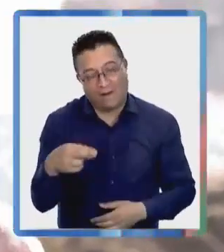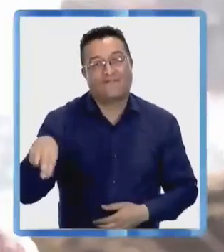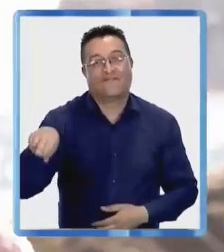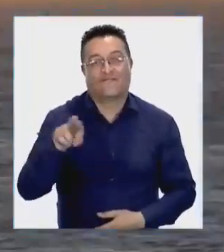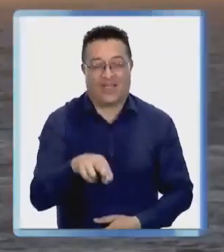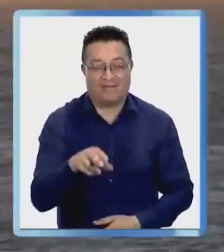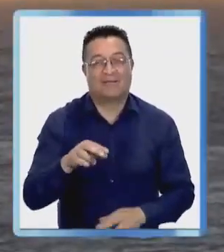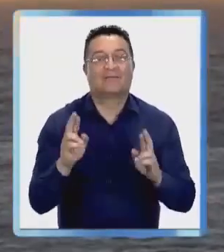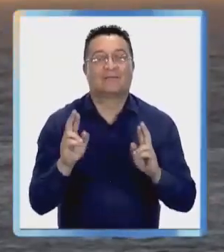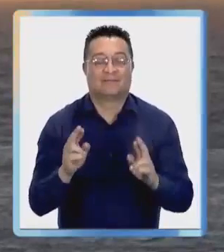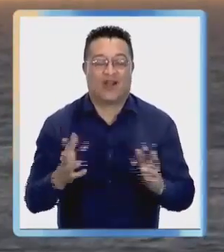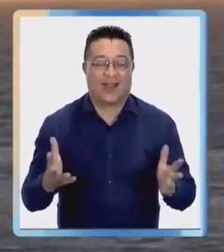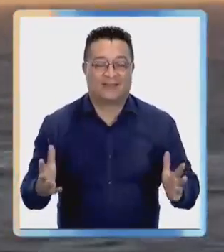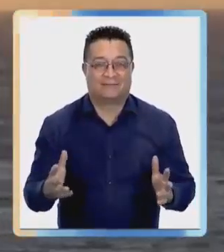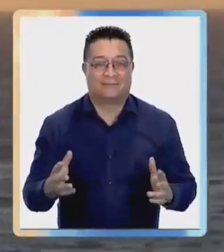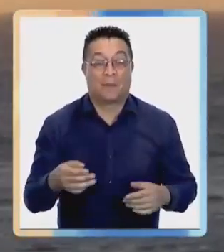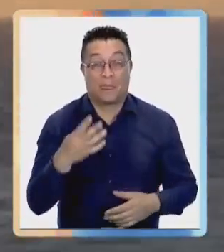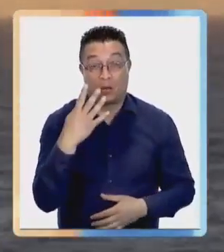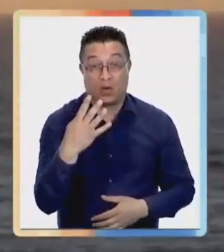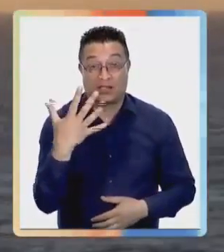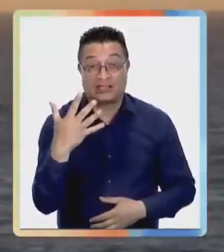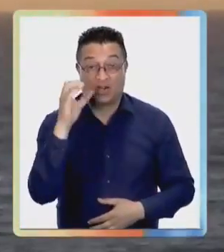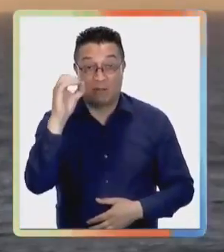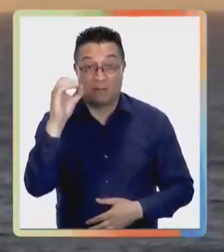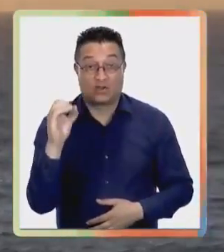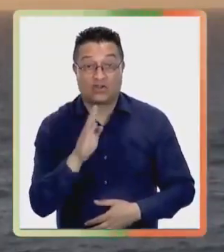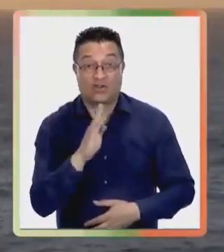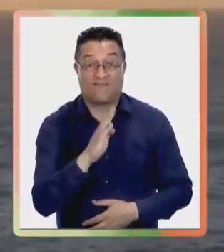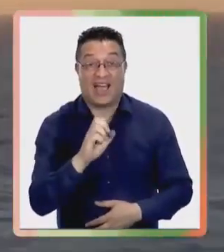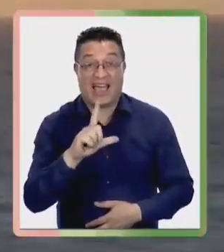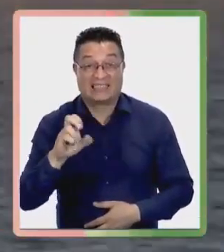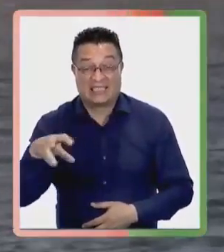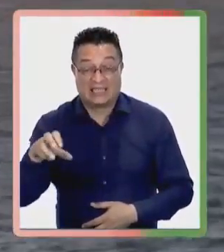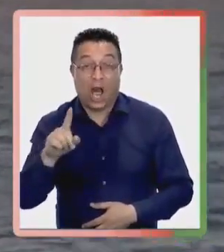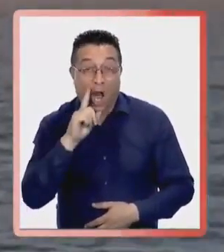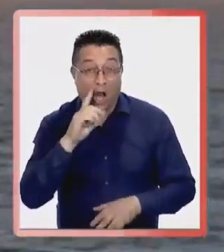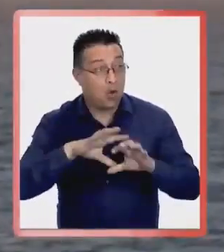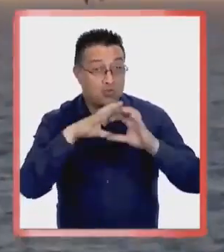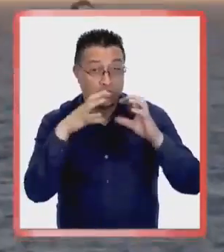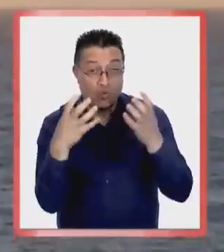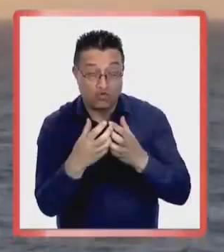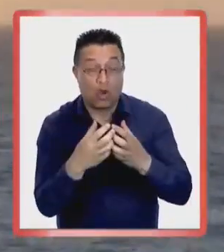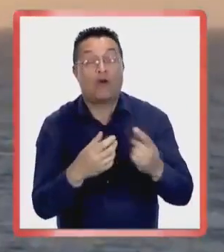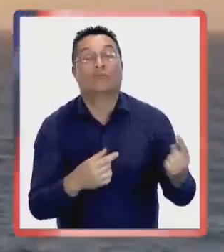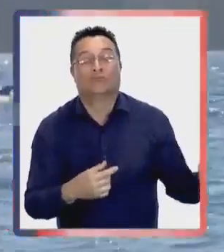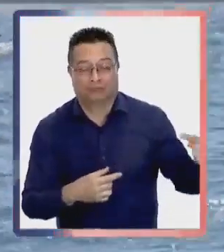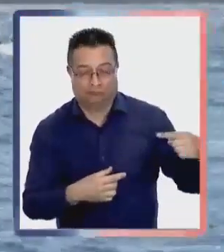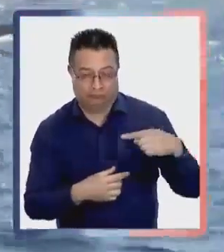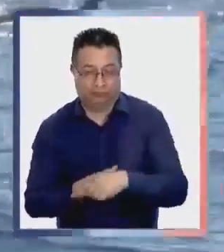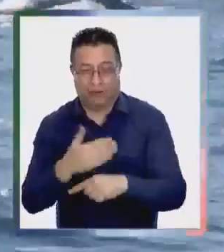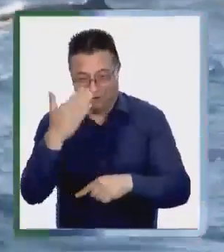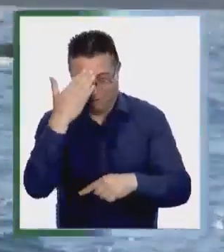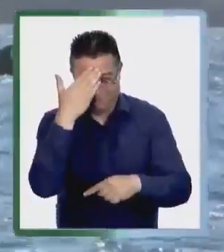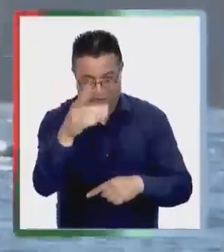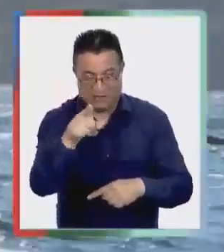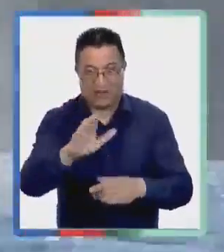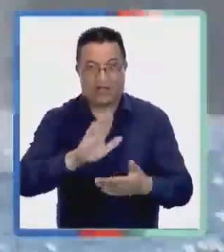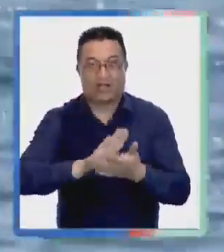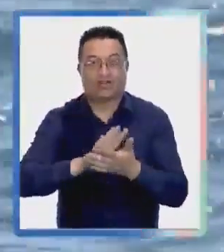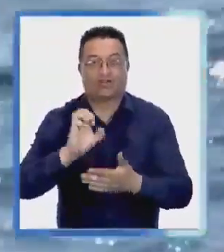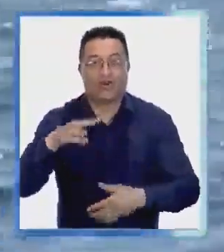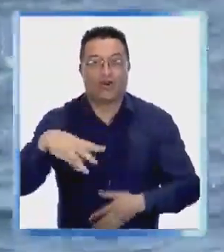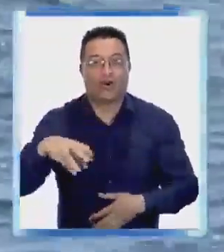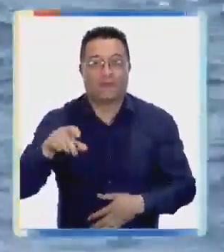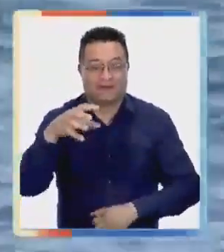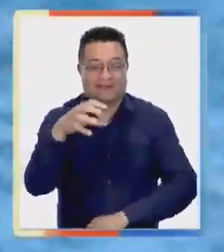realizar nuevamente, ojalá. El 45% de las ballenas que existen en el mundo pasan por la ruta frente a las costas de